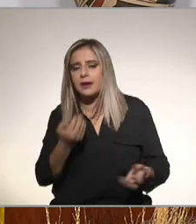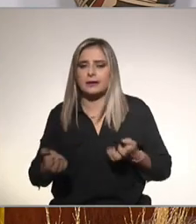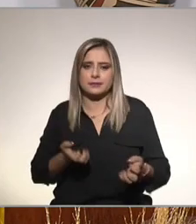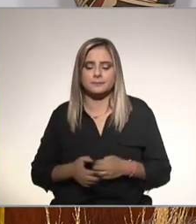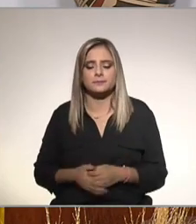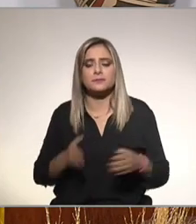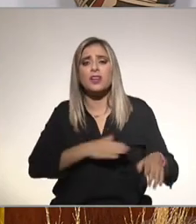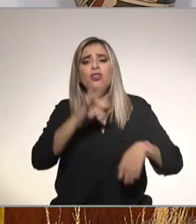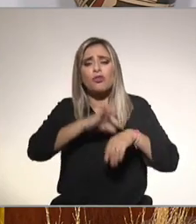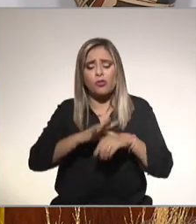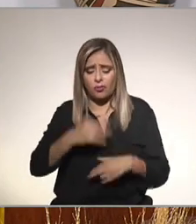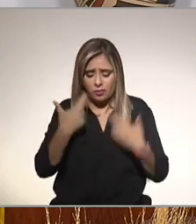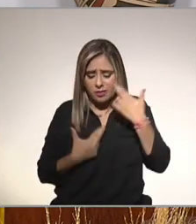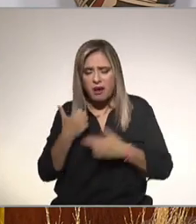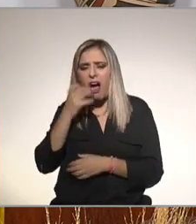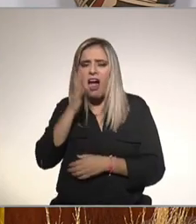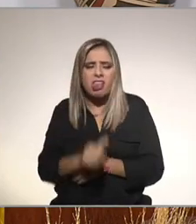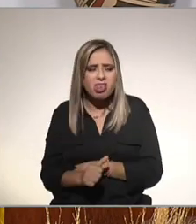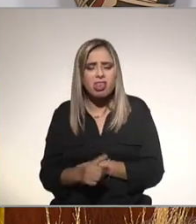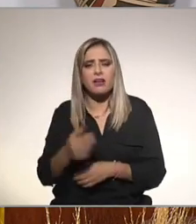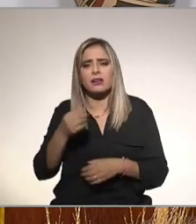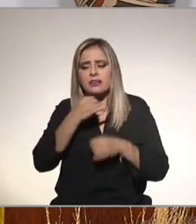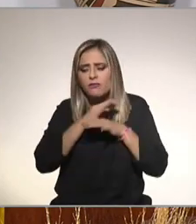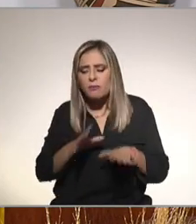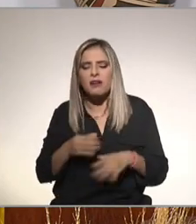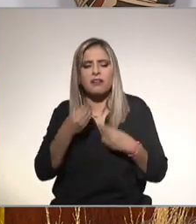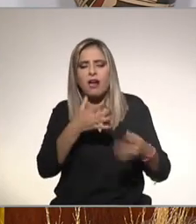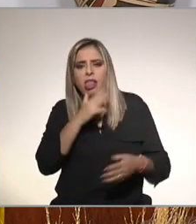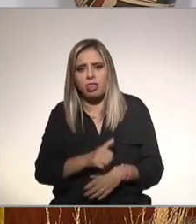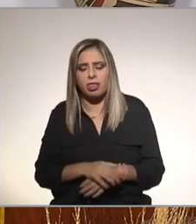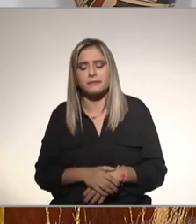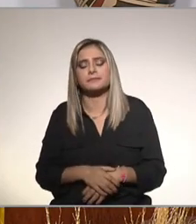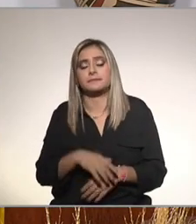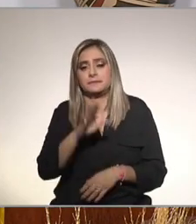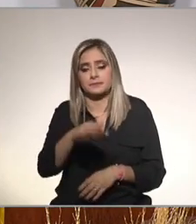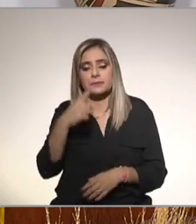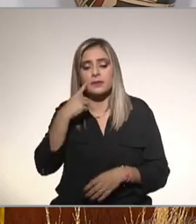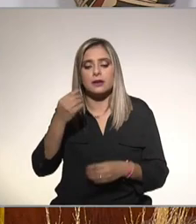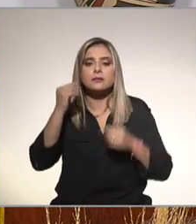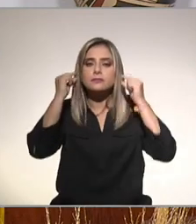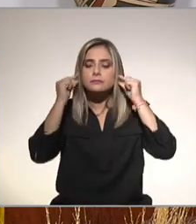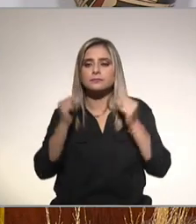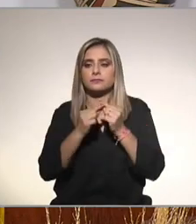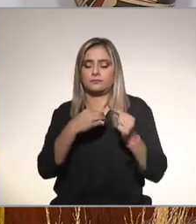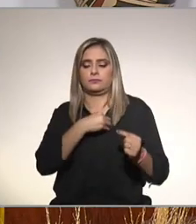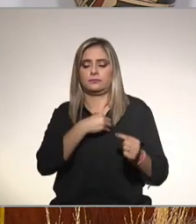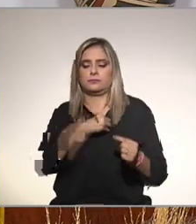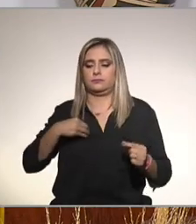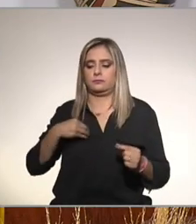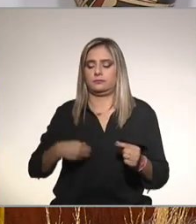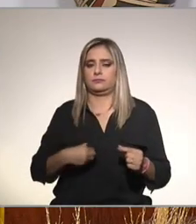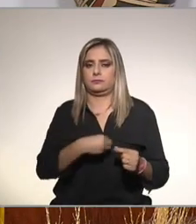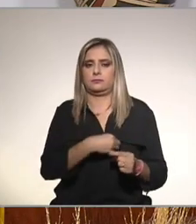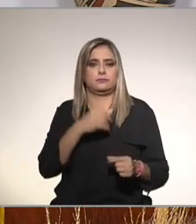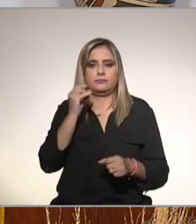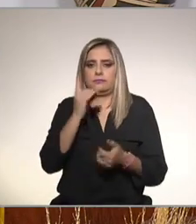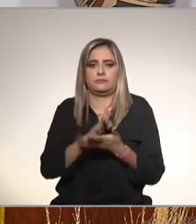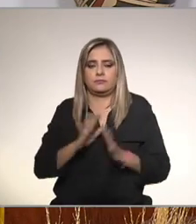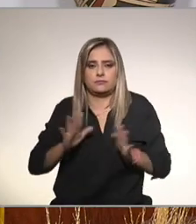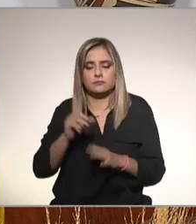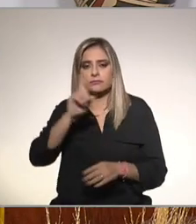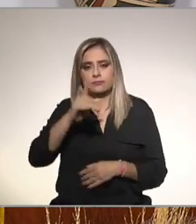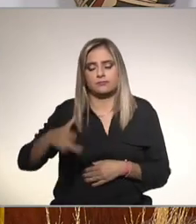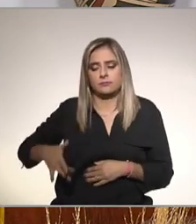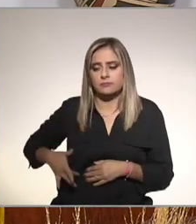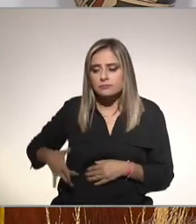auscultar y no nos dan información les quiero aclarar una cosa auscultar quiere decir nada más ponerse el estetoscopio y eso lo que hacemos nosotros